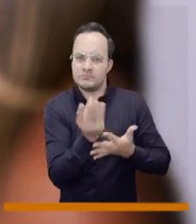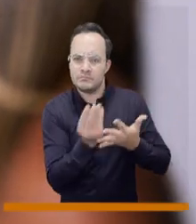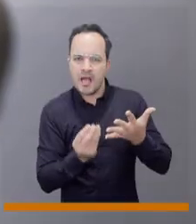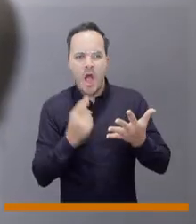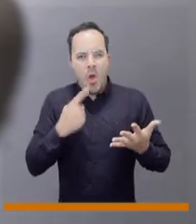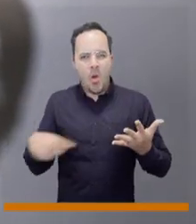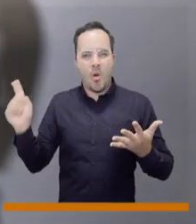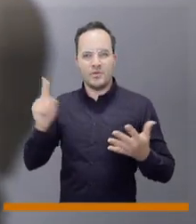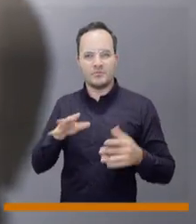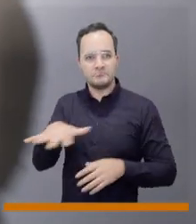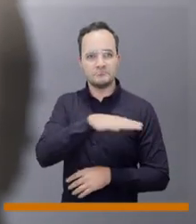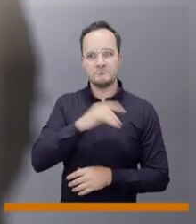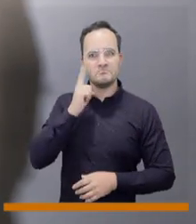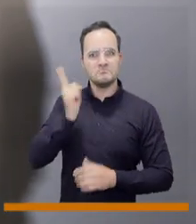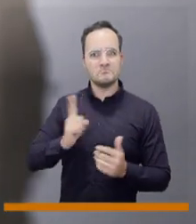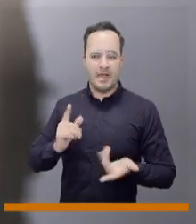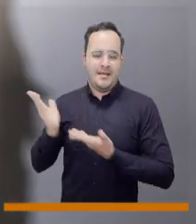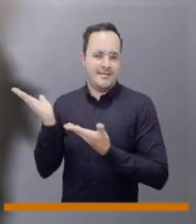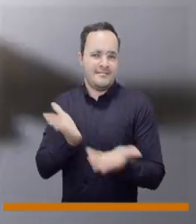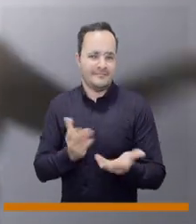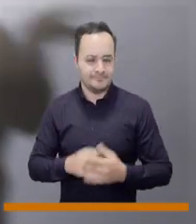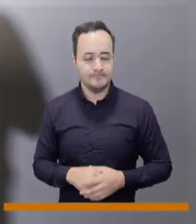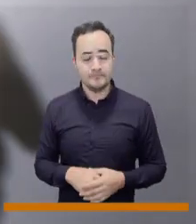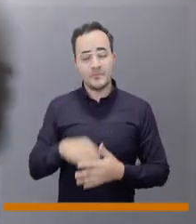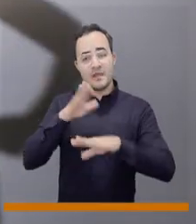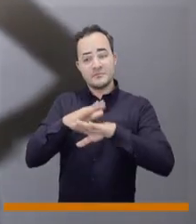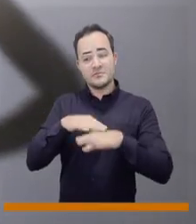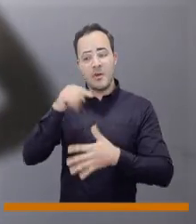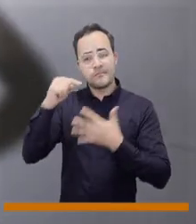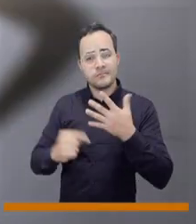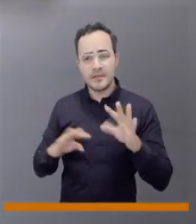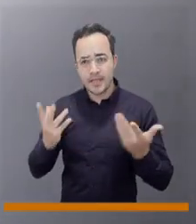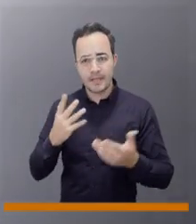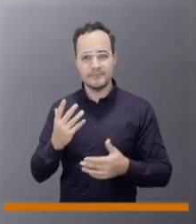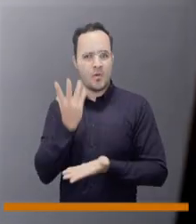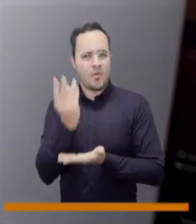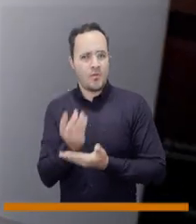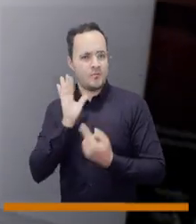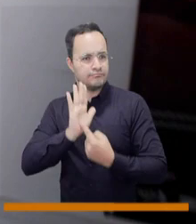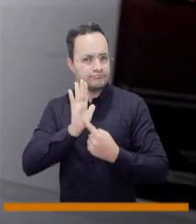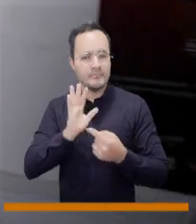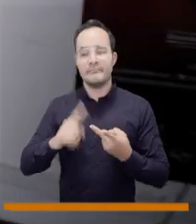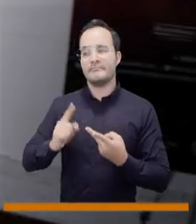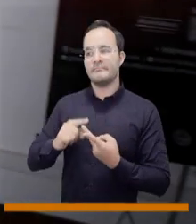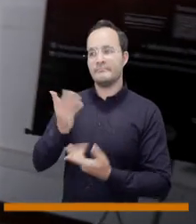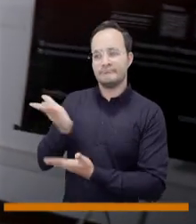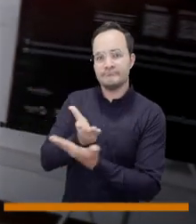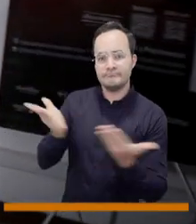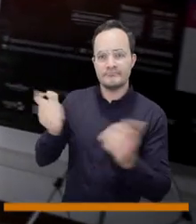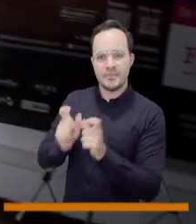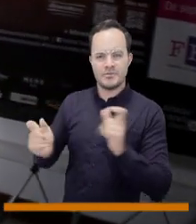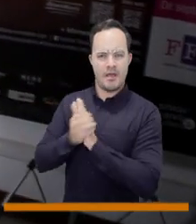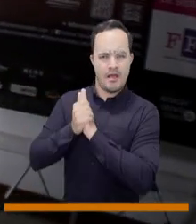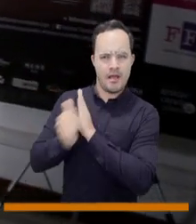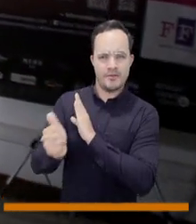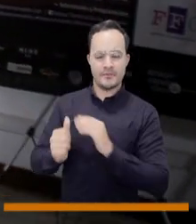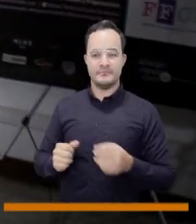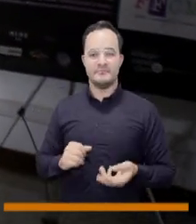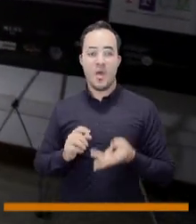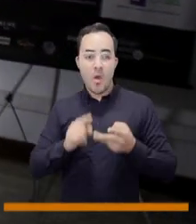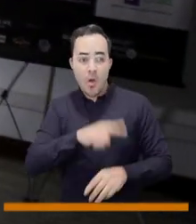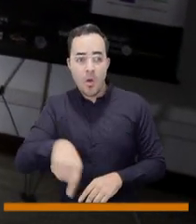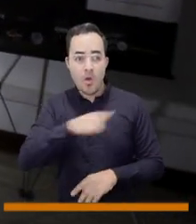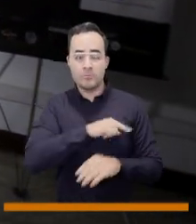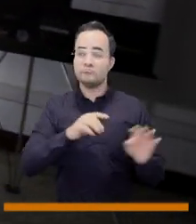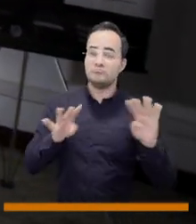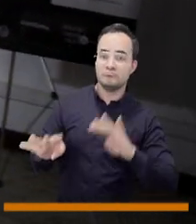géneros. Está compuesto por tres elementos importantes que son presentaciones artísticas, formación de artistas y formación